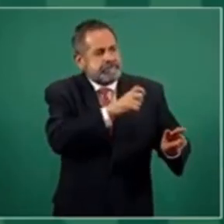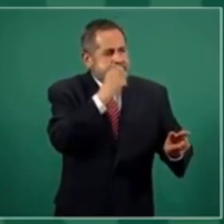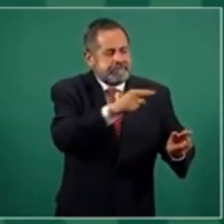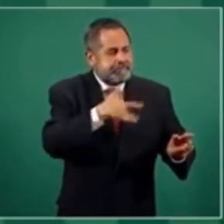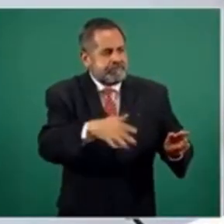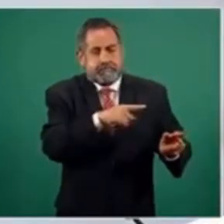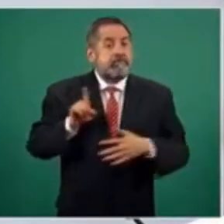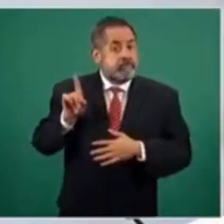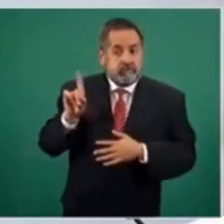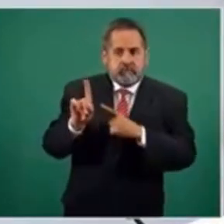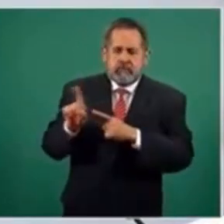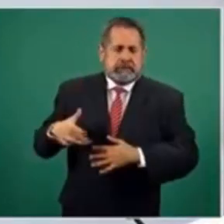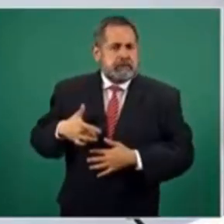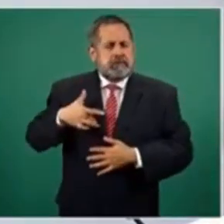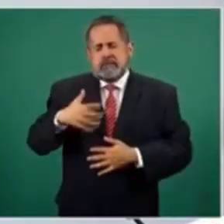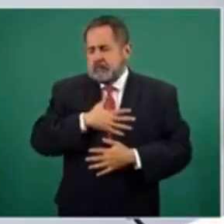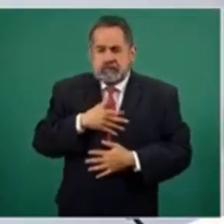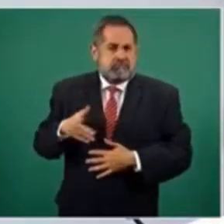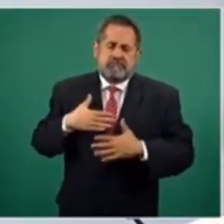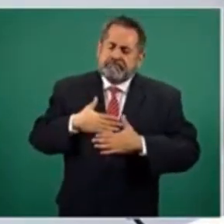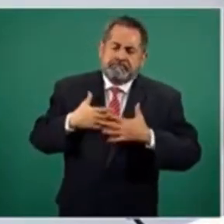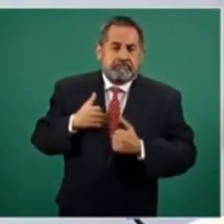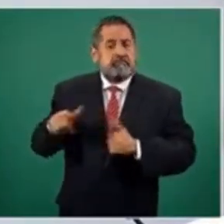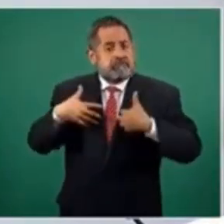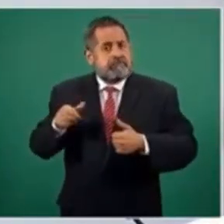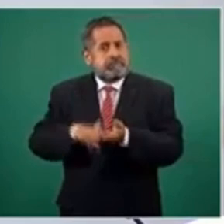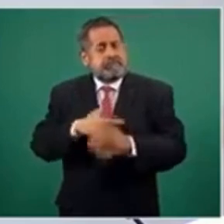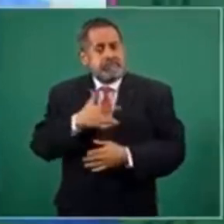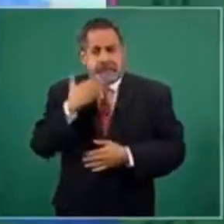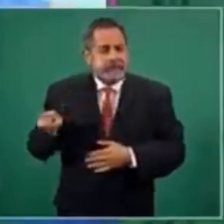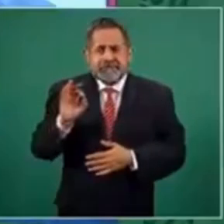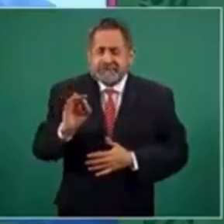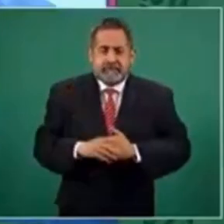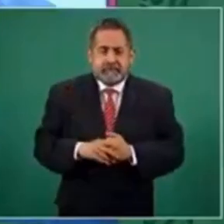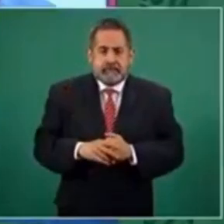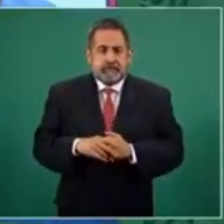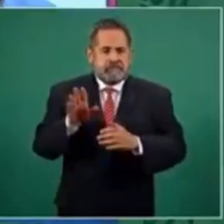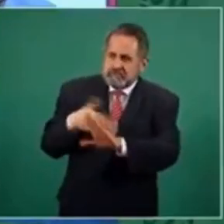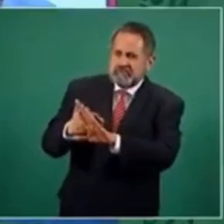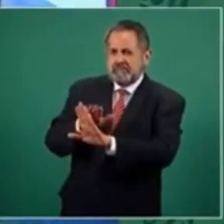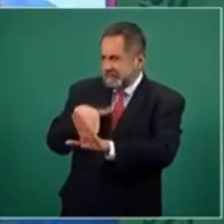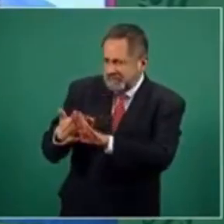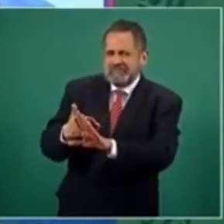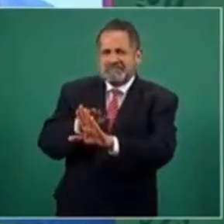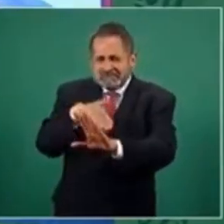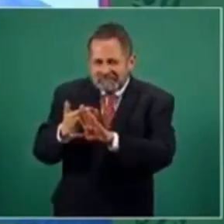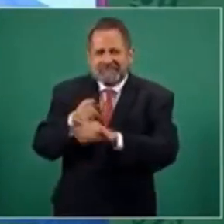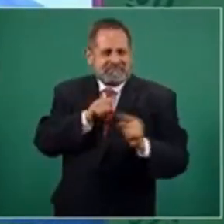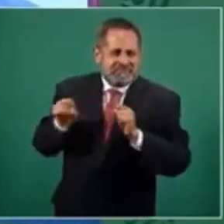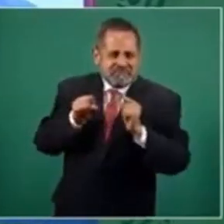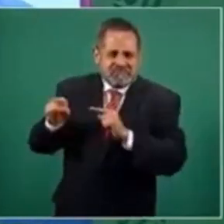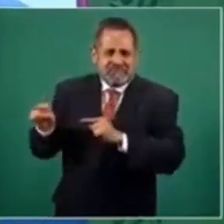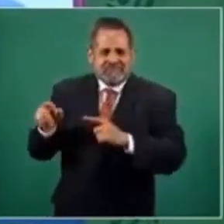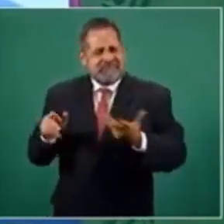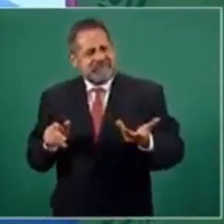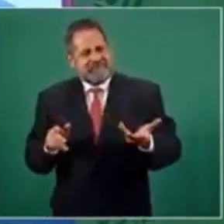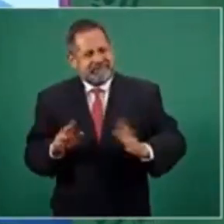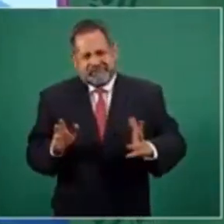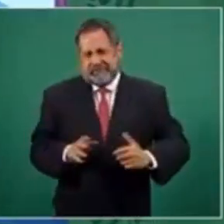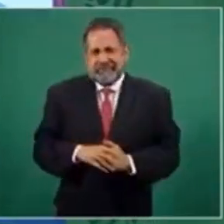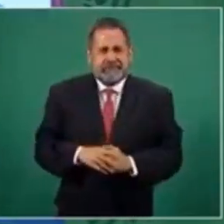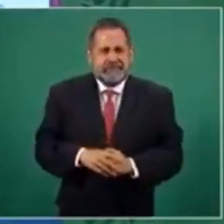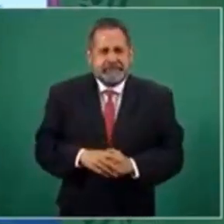porque él es un hombre sensible, humano, y golpes, y golpes, y golpes. Entonces,